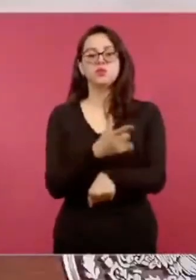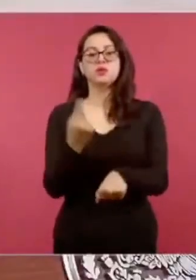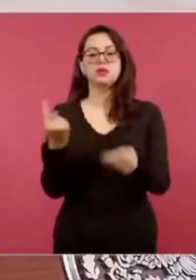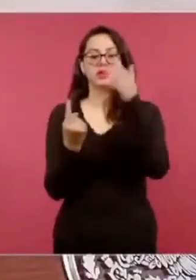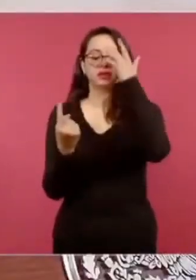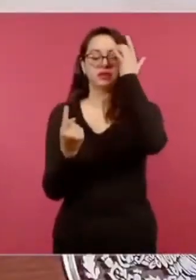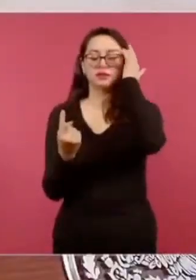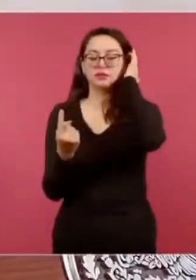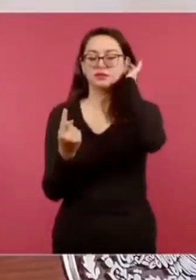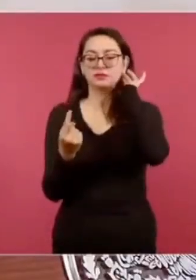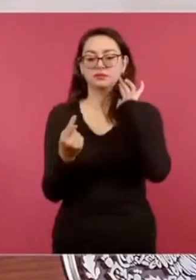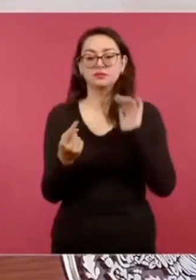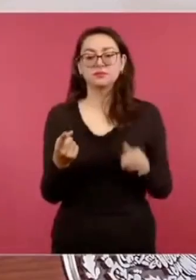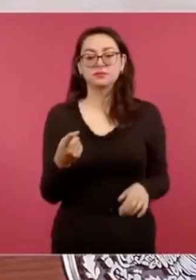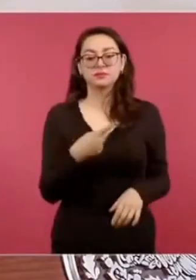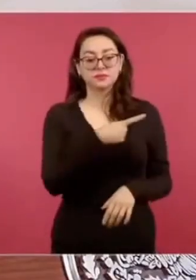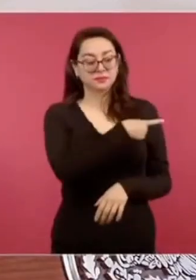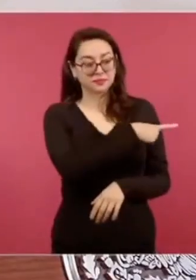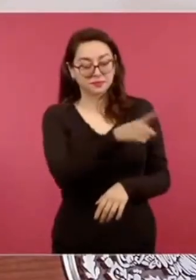asuman asuman